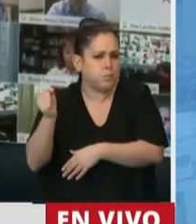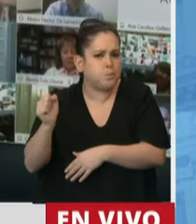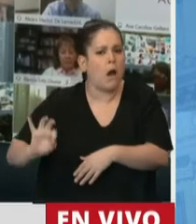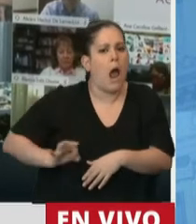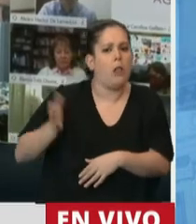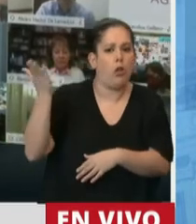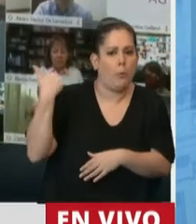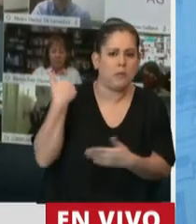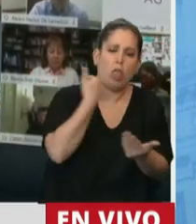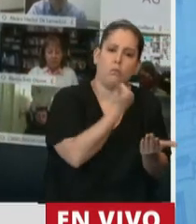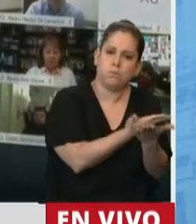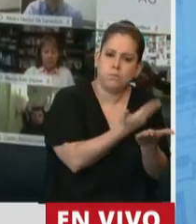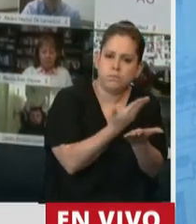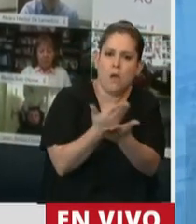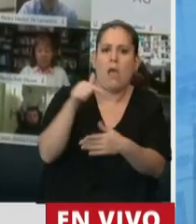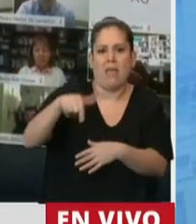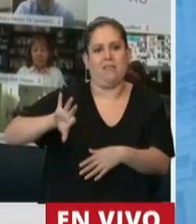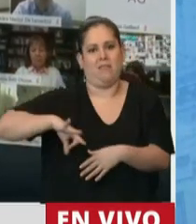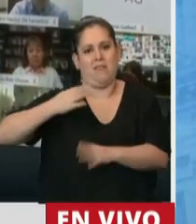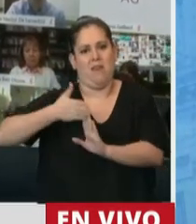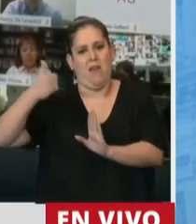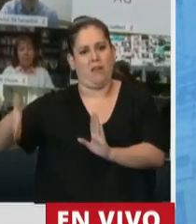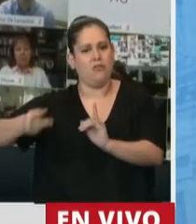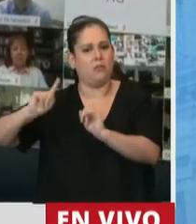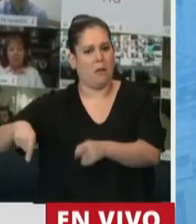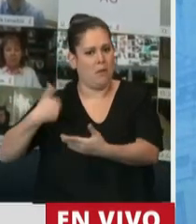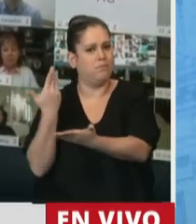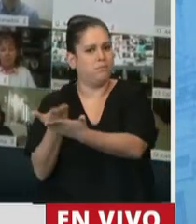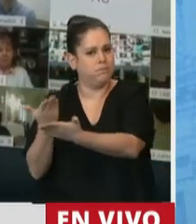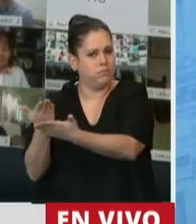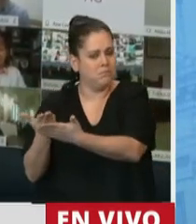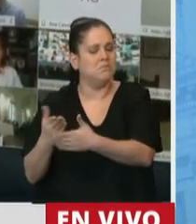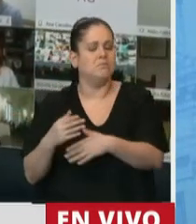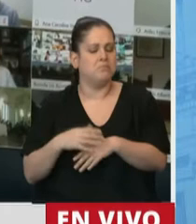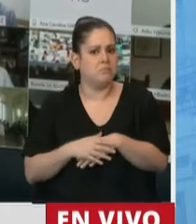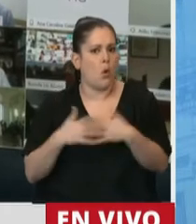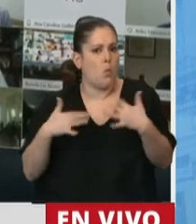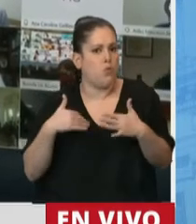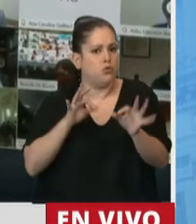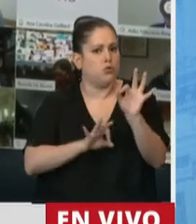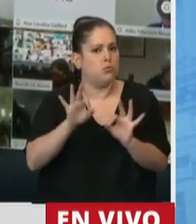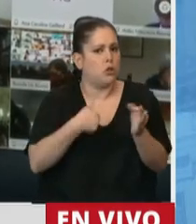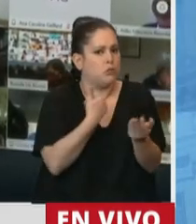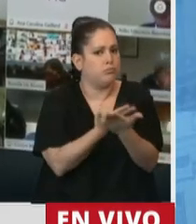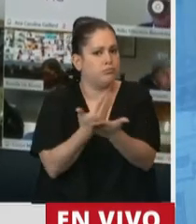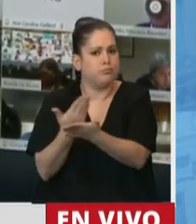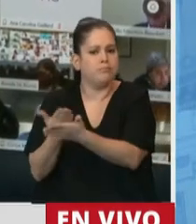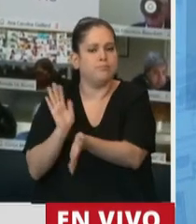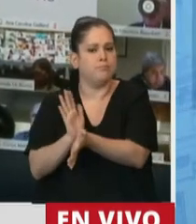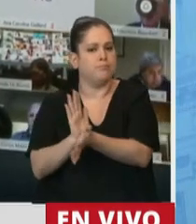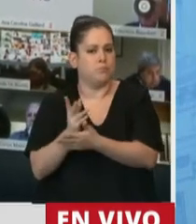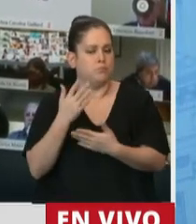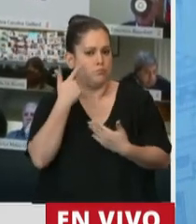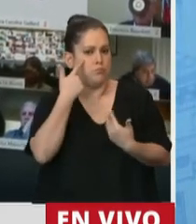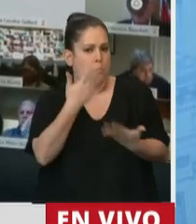pasado y otros presentados en este año, valoriza en gran medida los trabajos